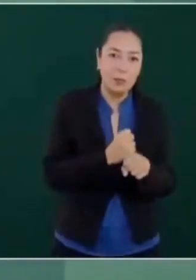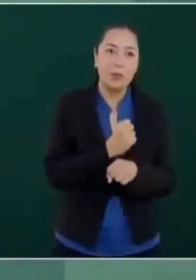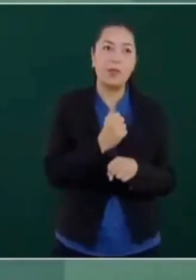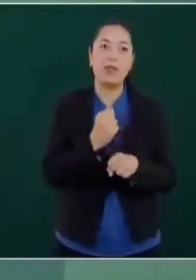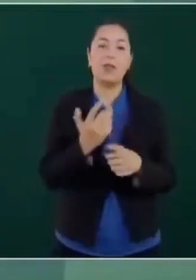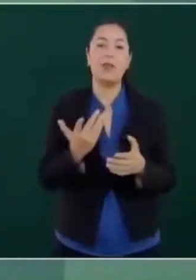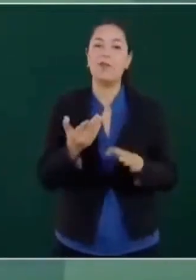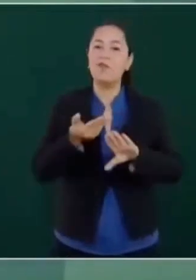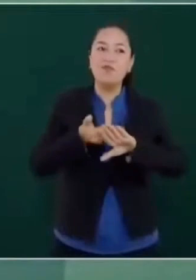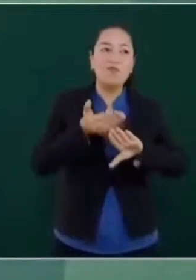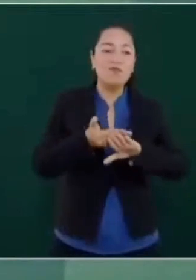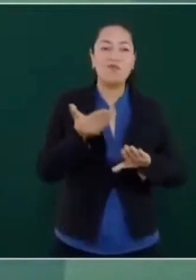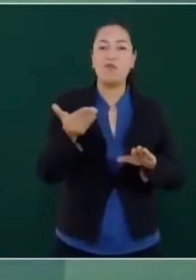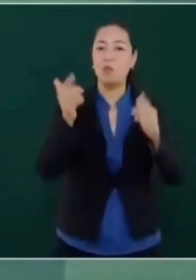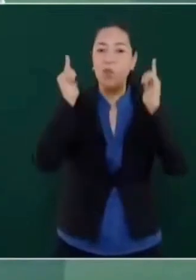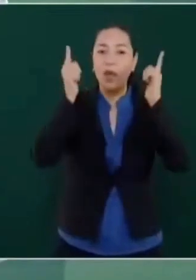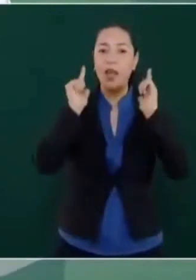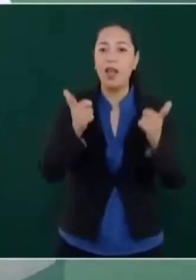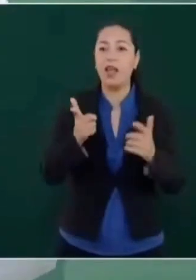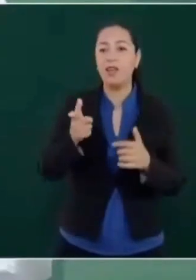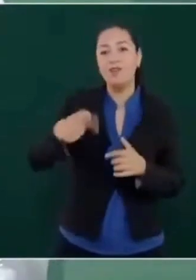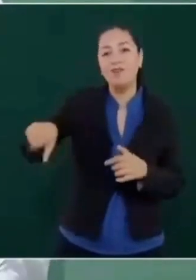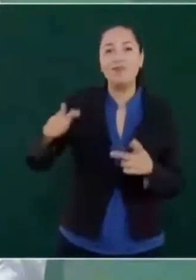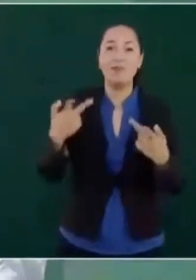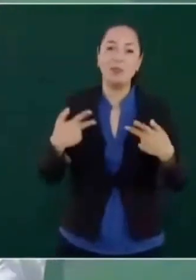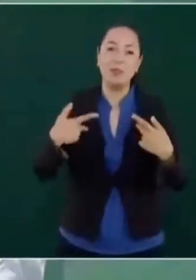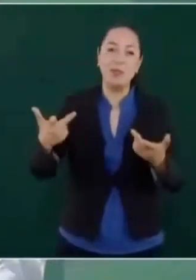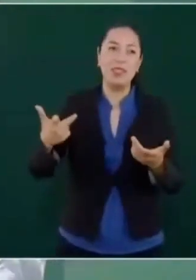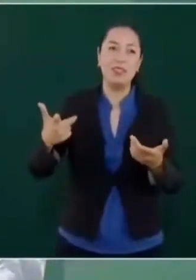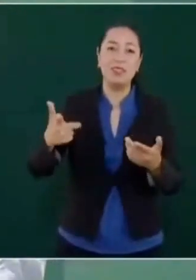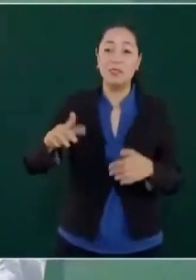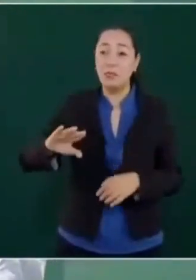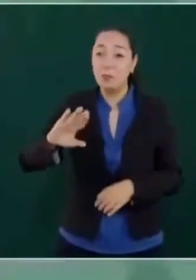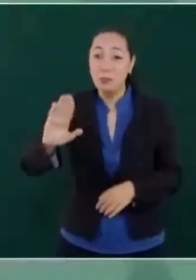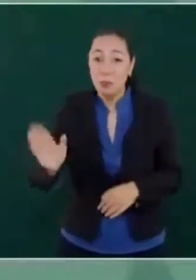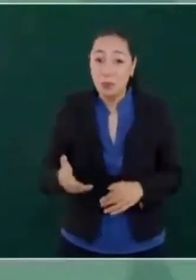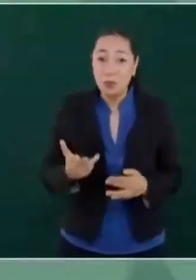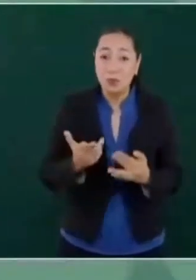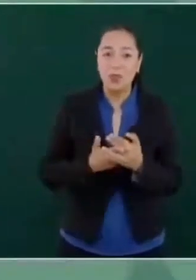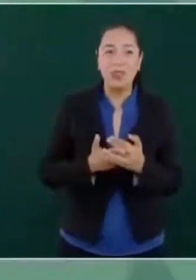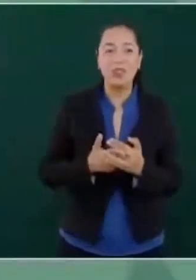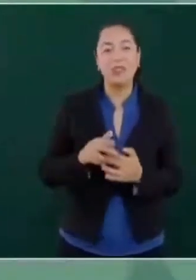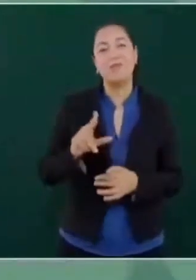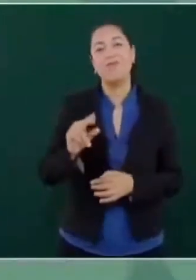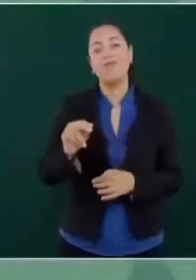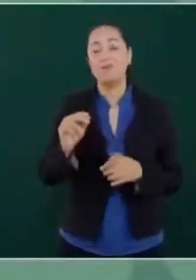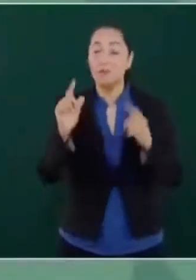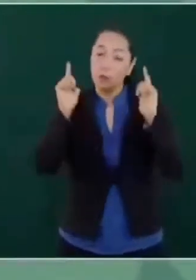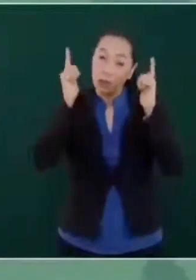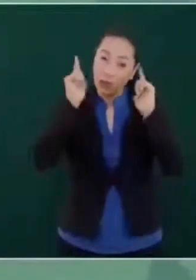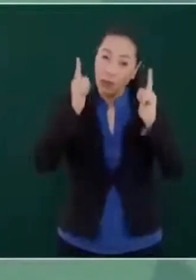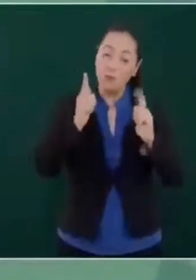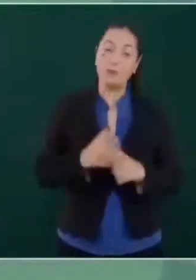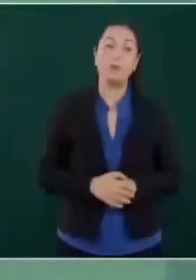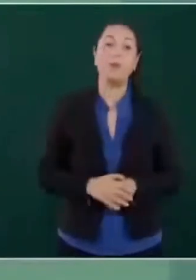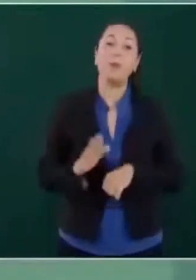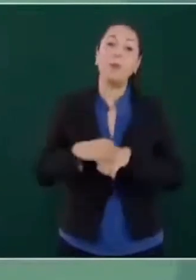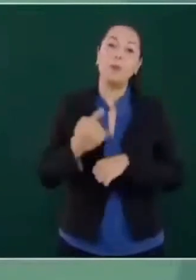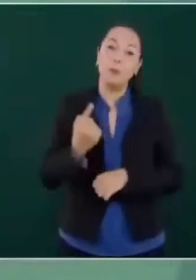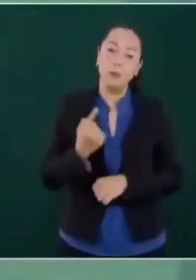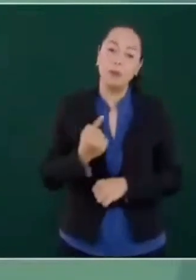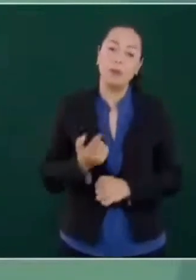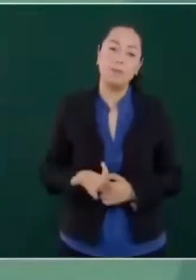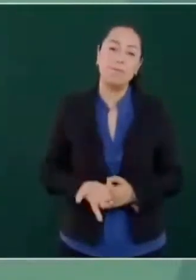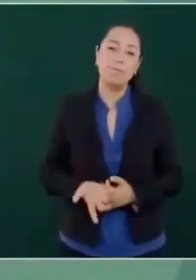ojalá, y nadie pierda la vida, porque algunos